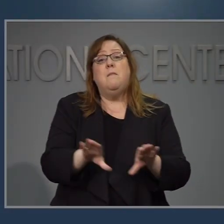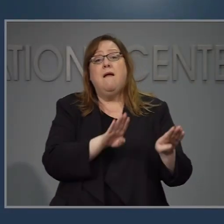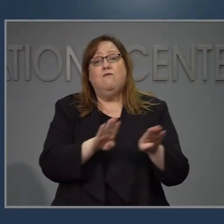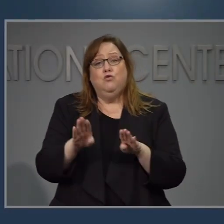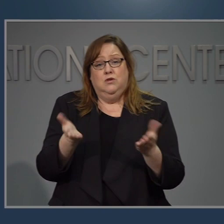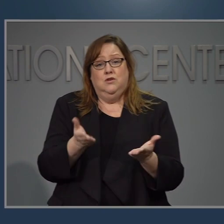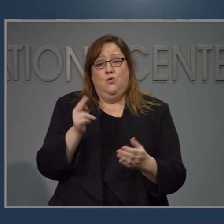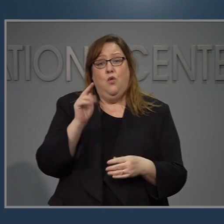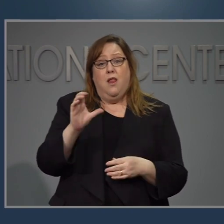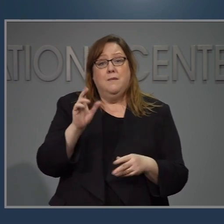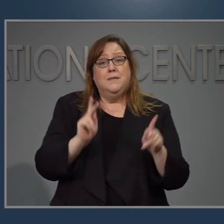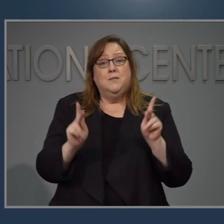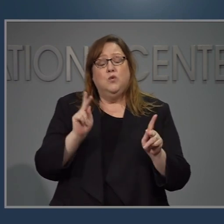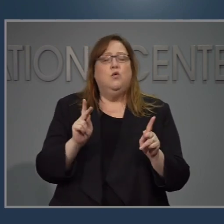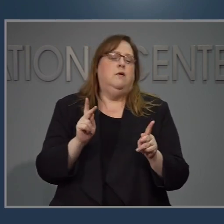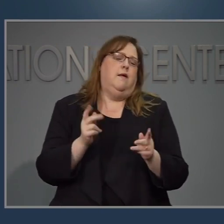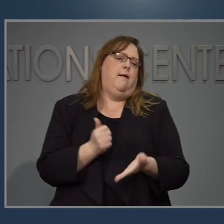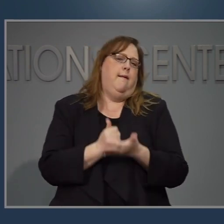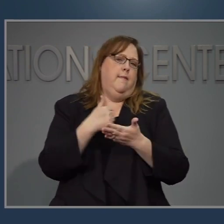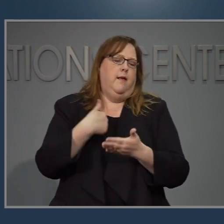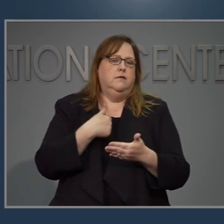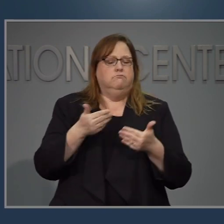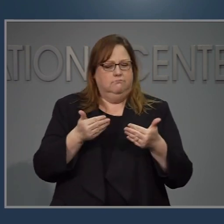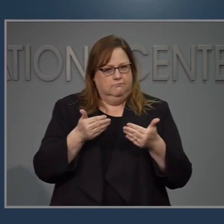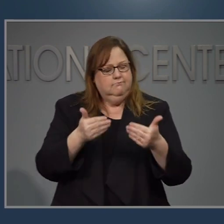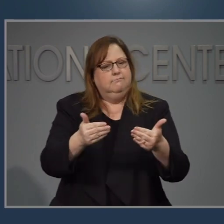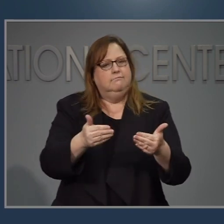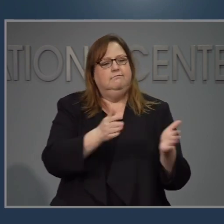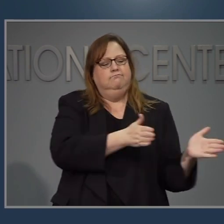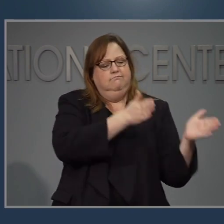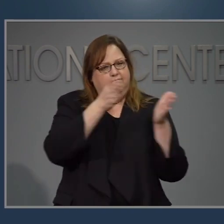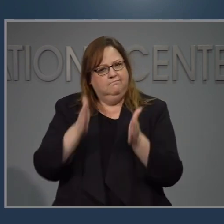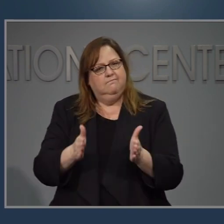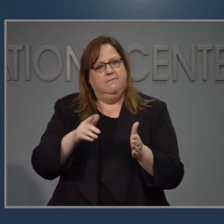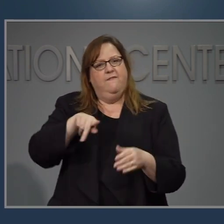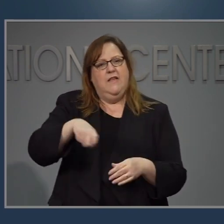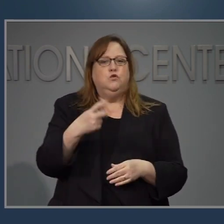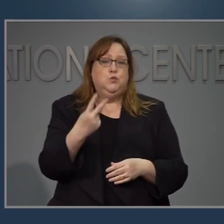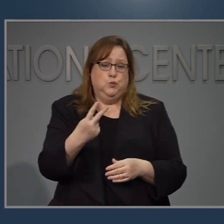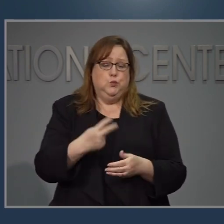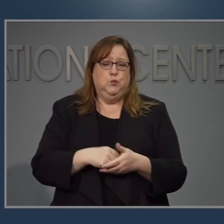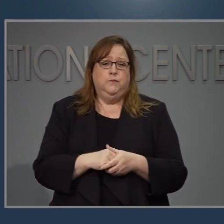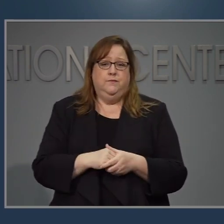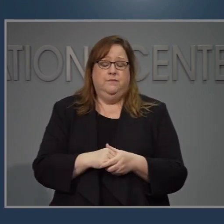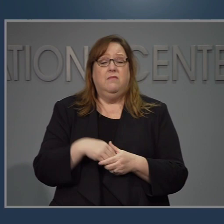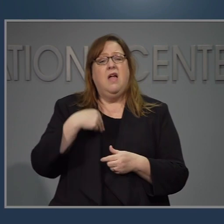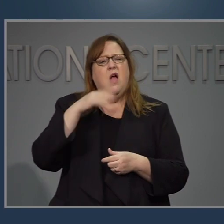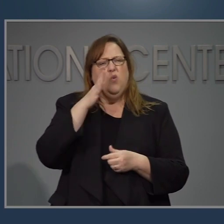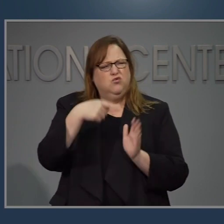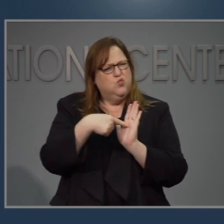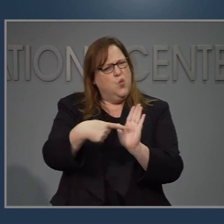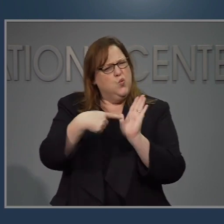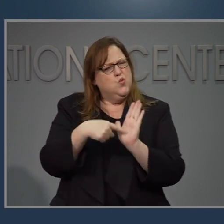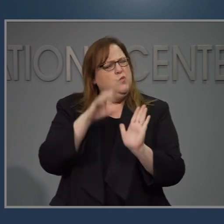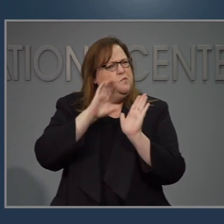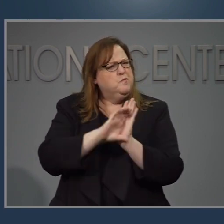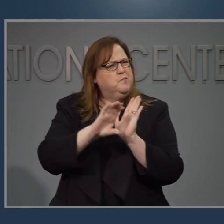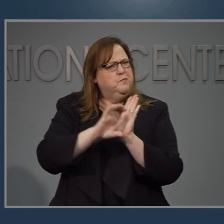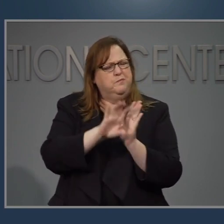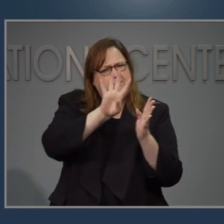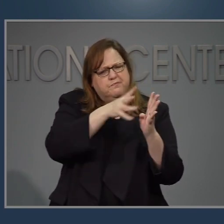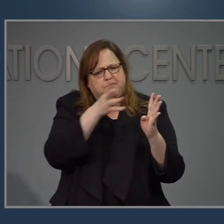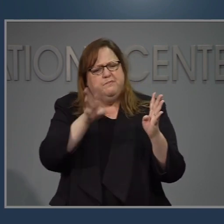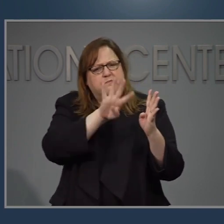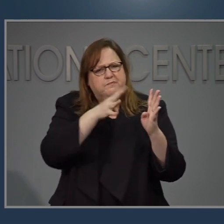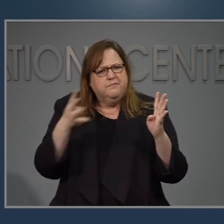la fase dos al final de esta semana. Les voy a explicar las gráficas y ustedes verán que las tendencias en general están más estables, pero los datos también